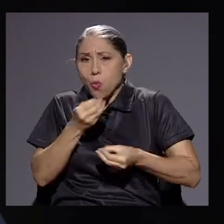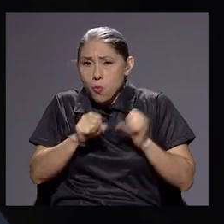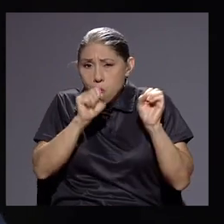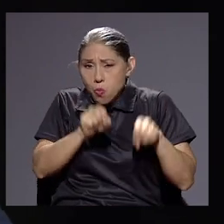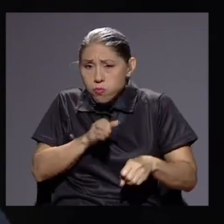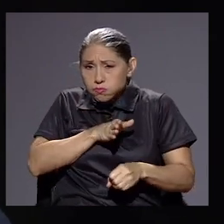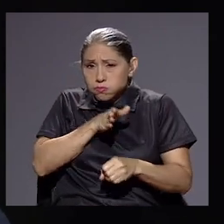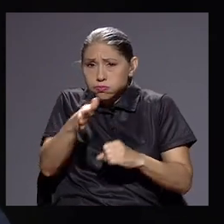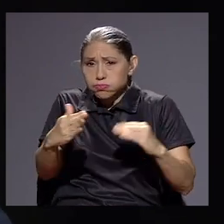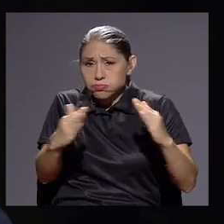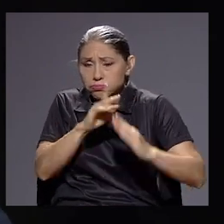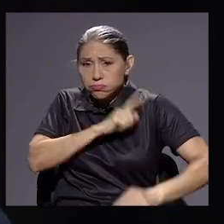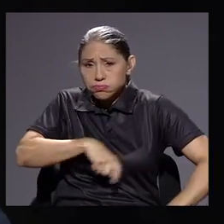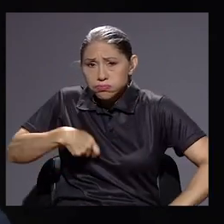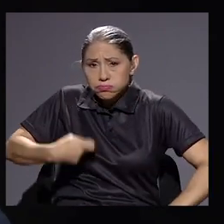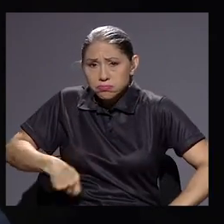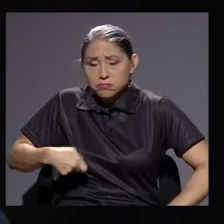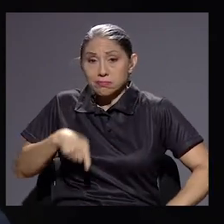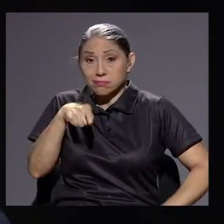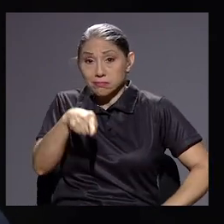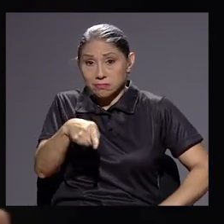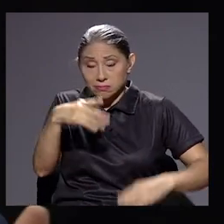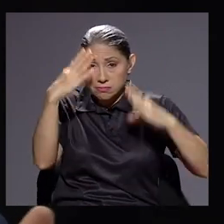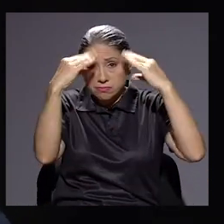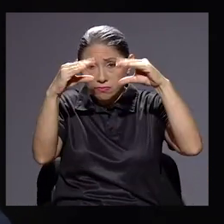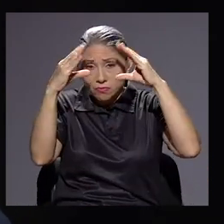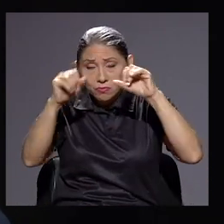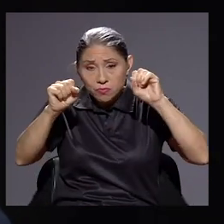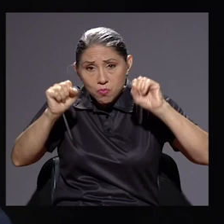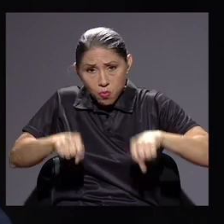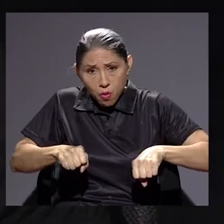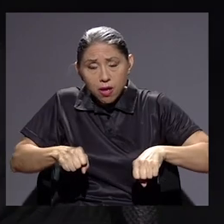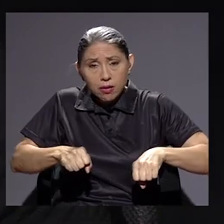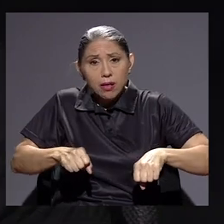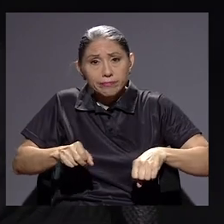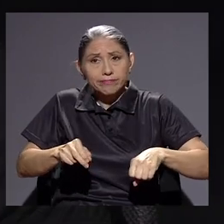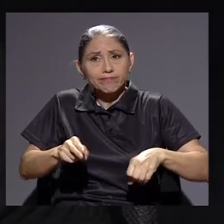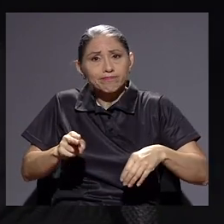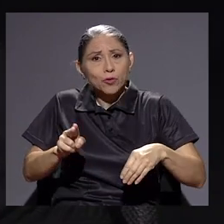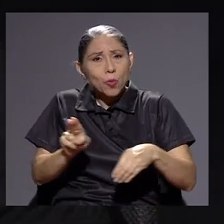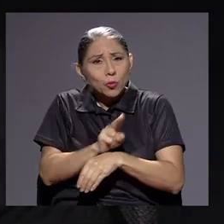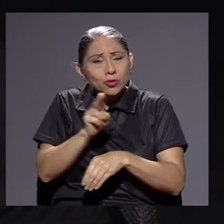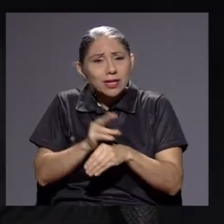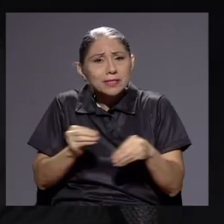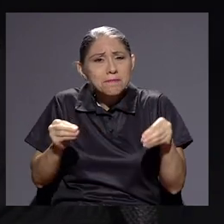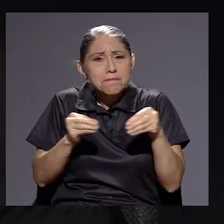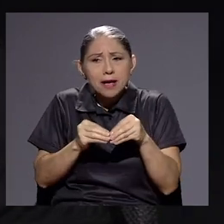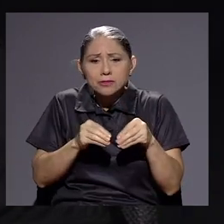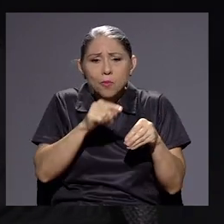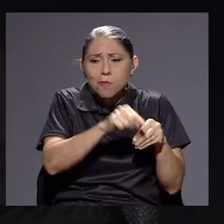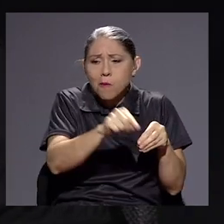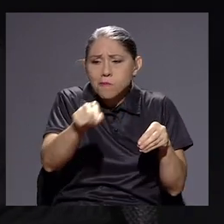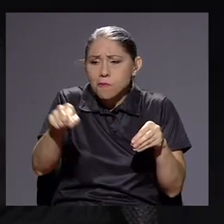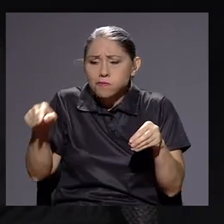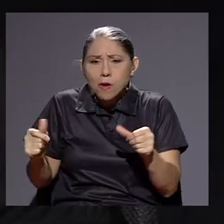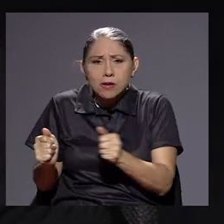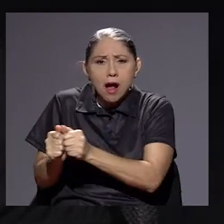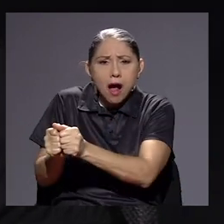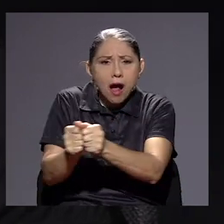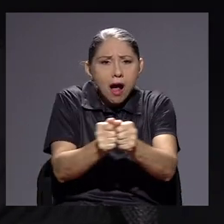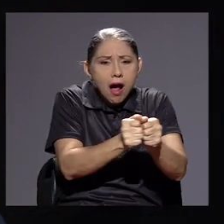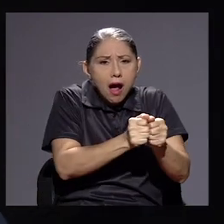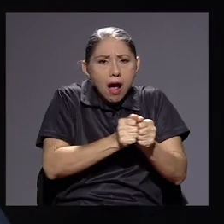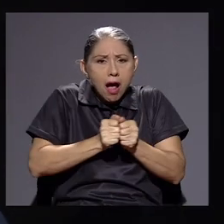Presidencial para que esta información sea de uso más mancomunado y que se logren